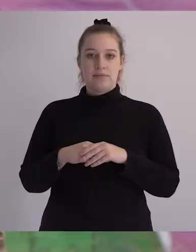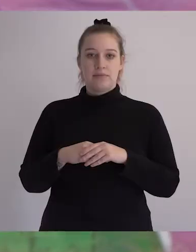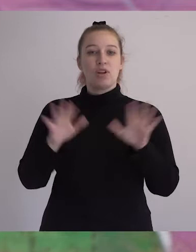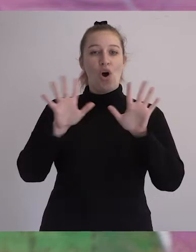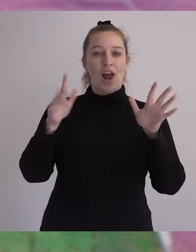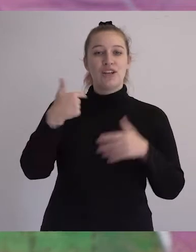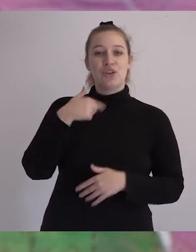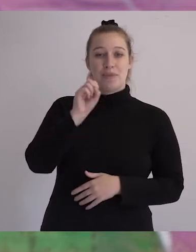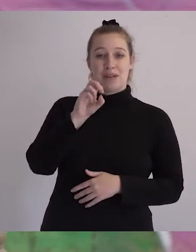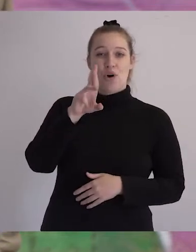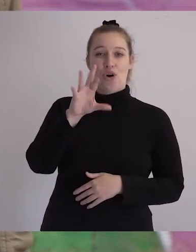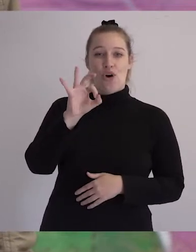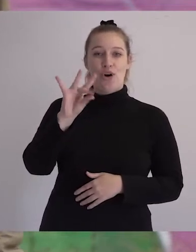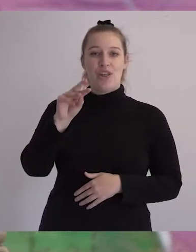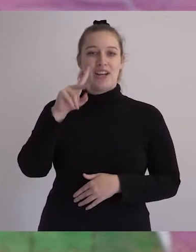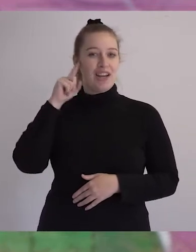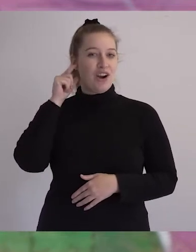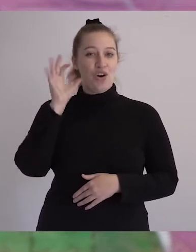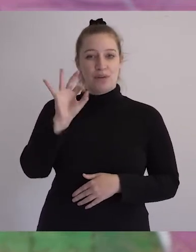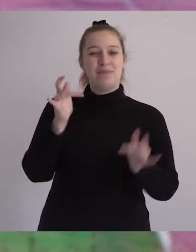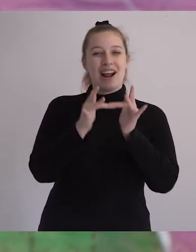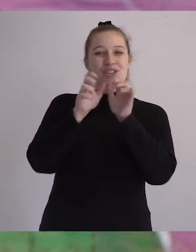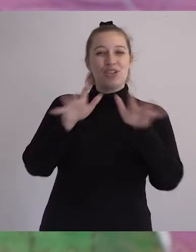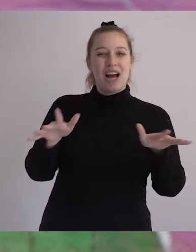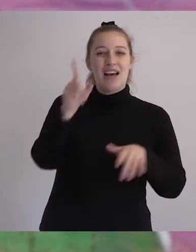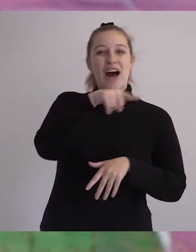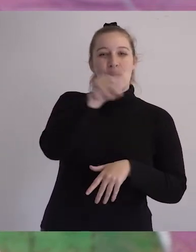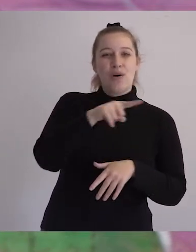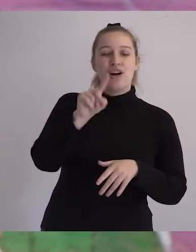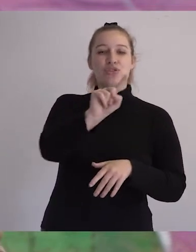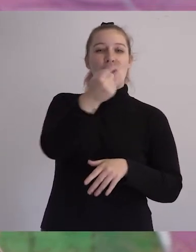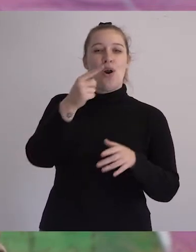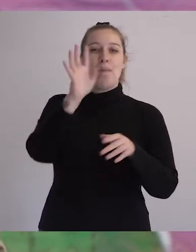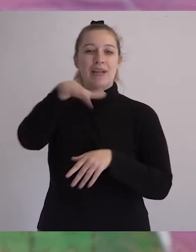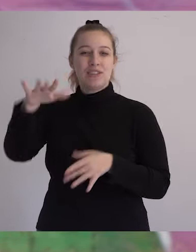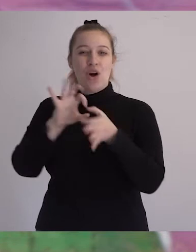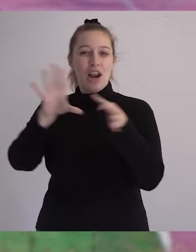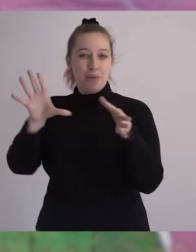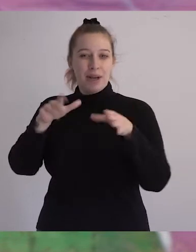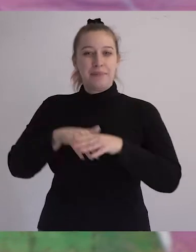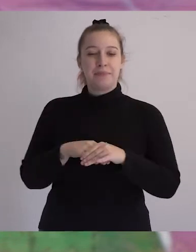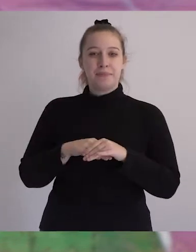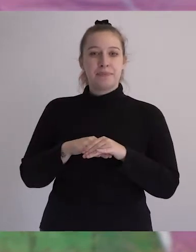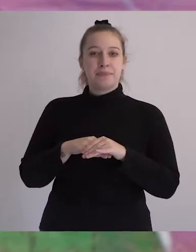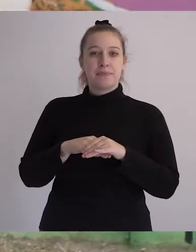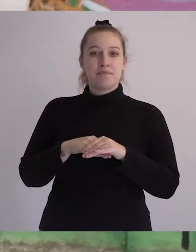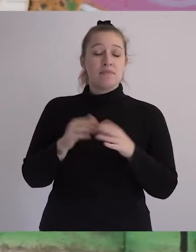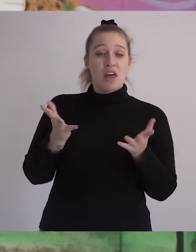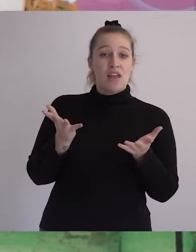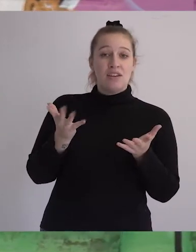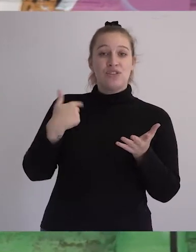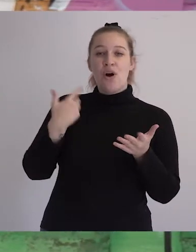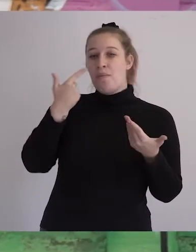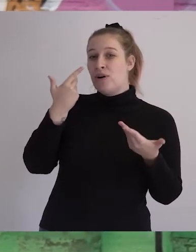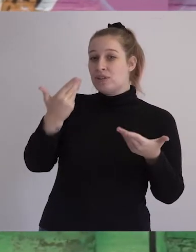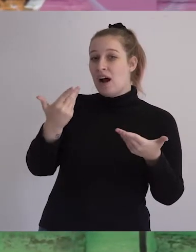Hola, mi nombre es Rodrigo, en mis redes sociales aparezco como Solo Pinto Libre. Y nada, vengo a